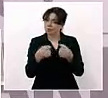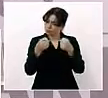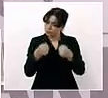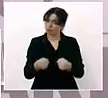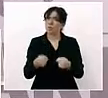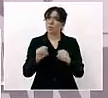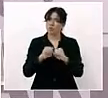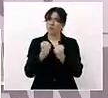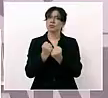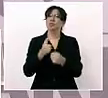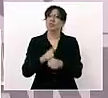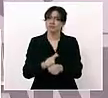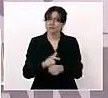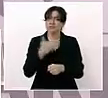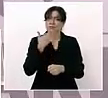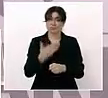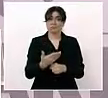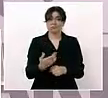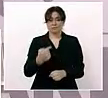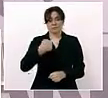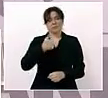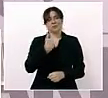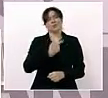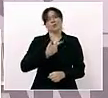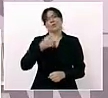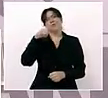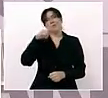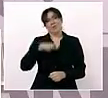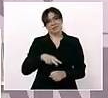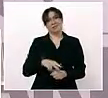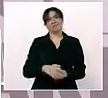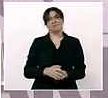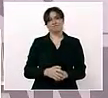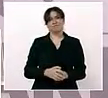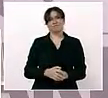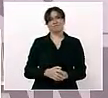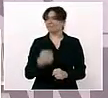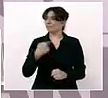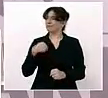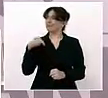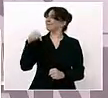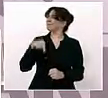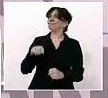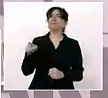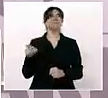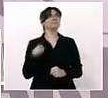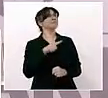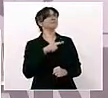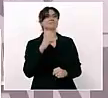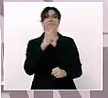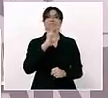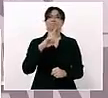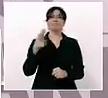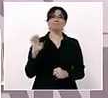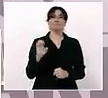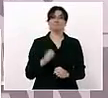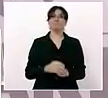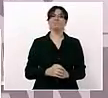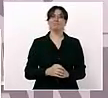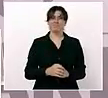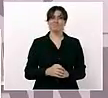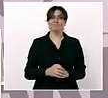Me da mucho gusto por eso estar en este centro de rehabilitación,